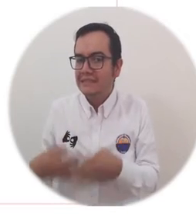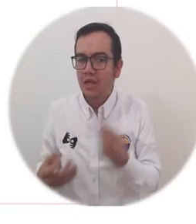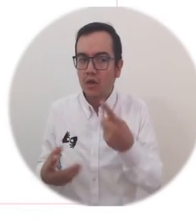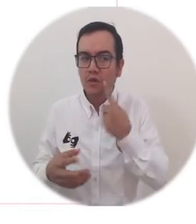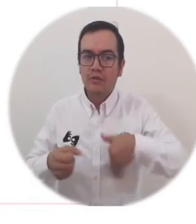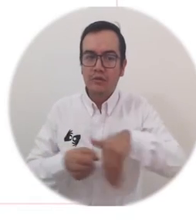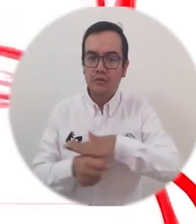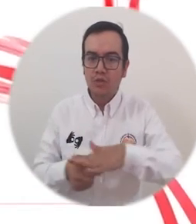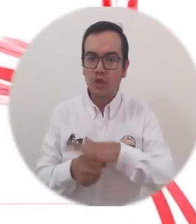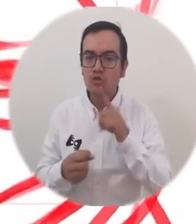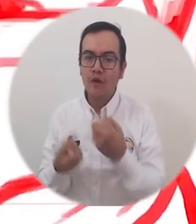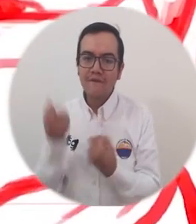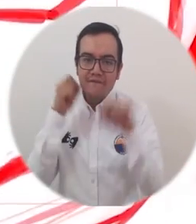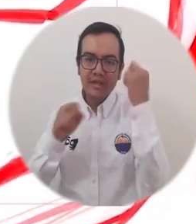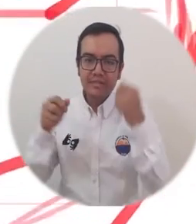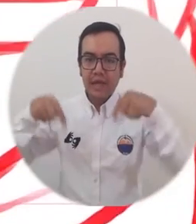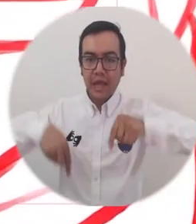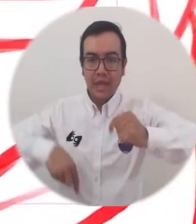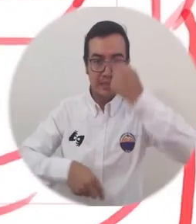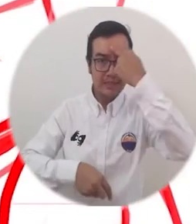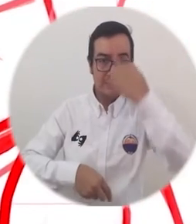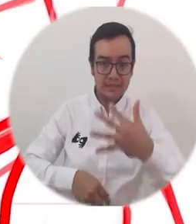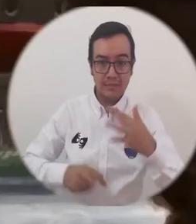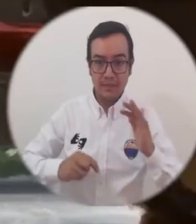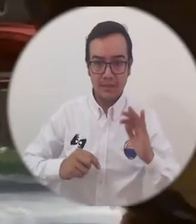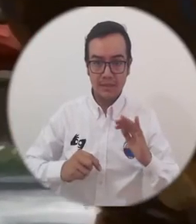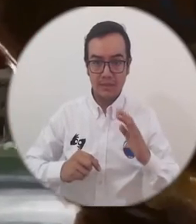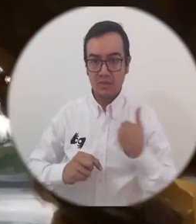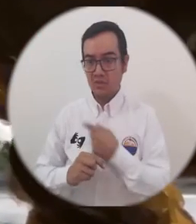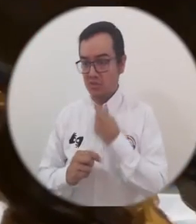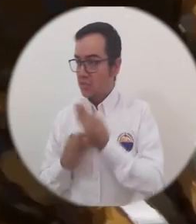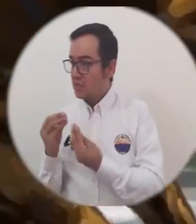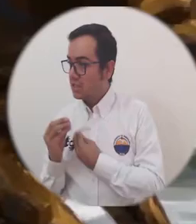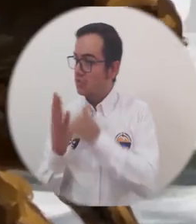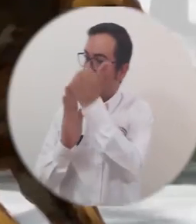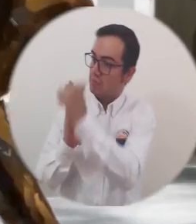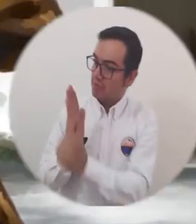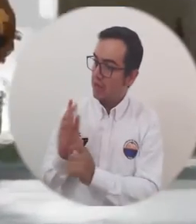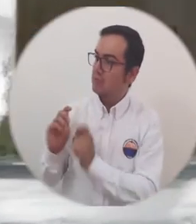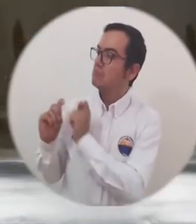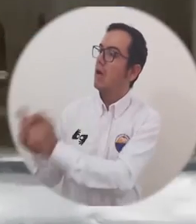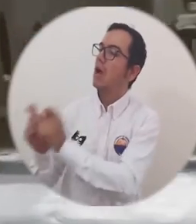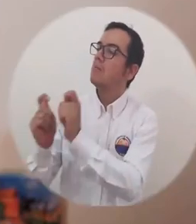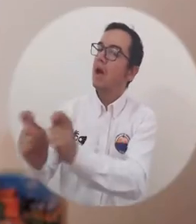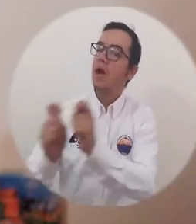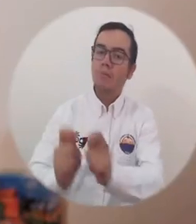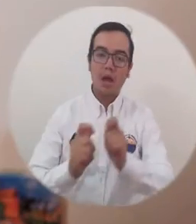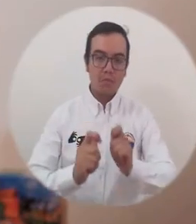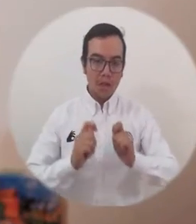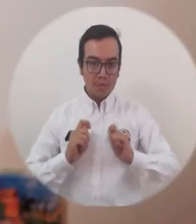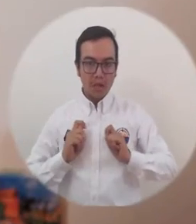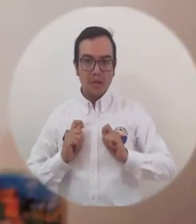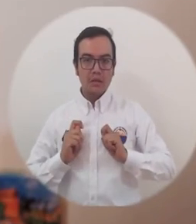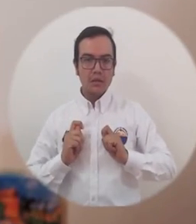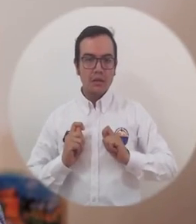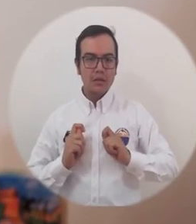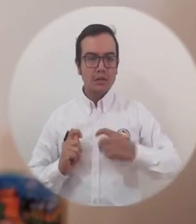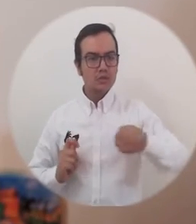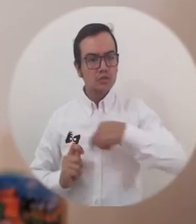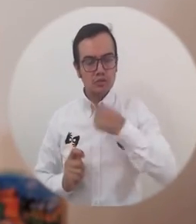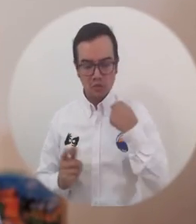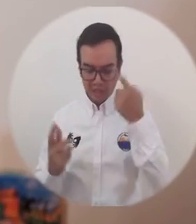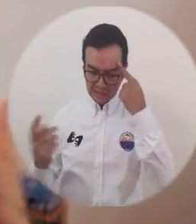marco de una organización de un festival que queremos hacer aquí en Santa Marta. Nos pusimos unas tareas específicas y entre esas tareas era